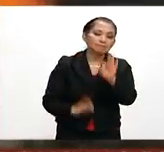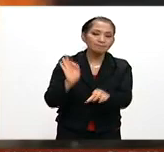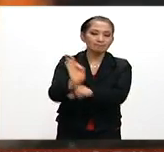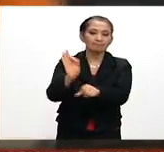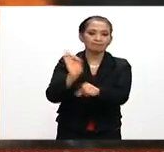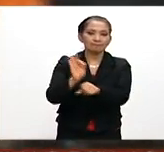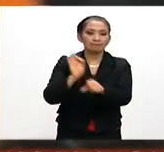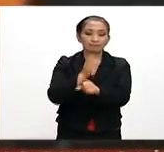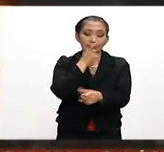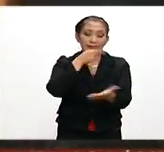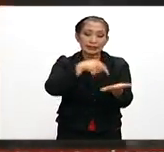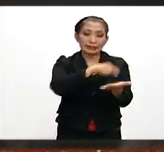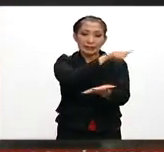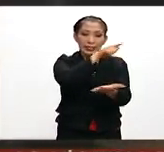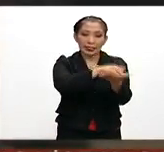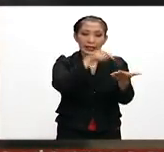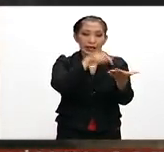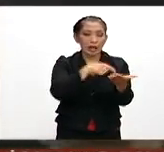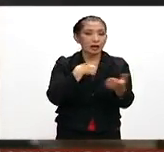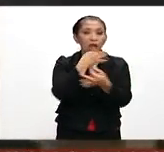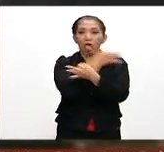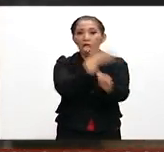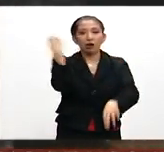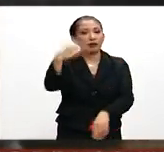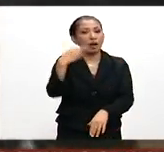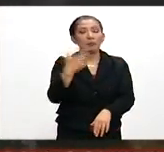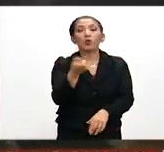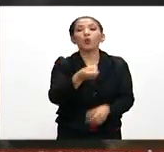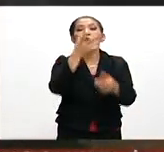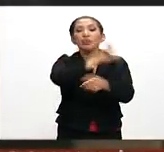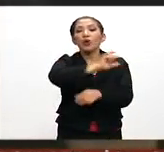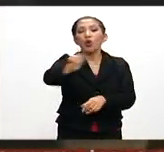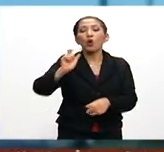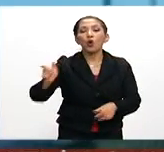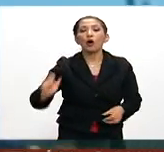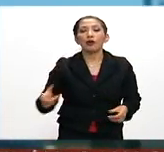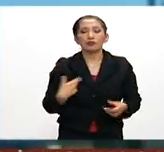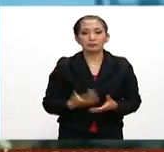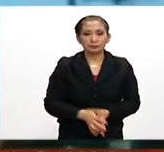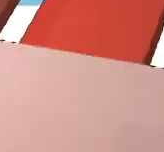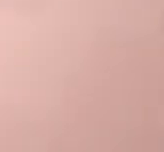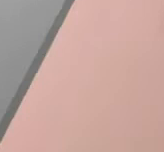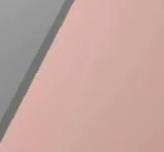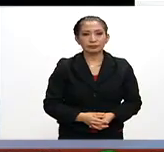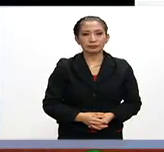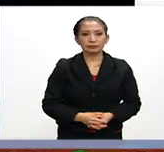protección que marca la ley, no serán públicos los montos de los recursos entregados.